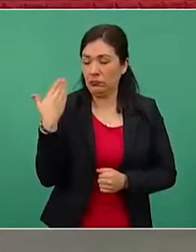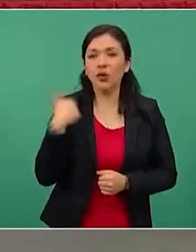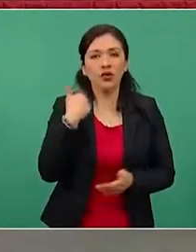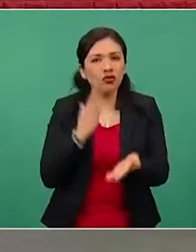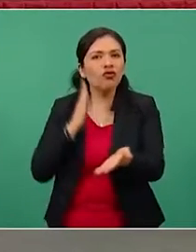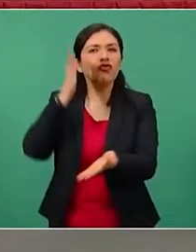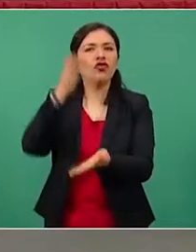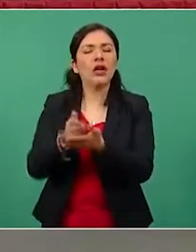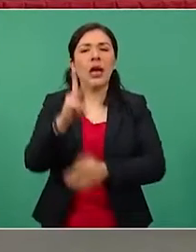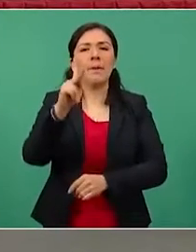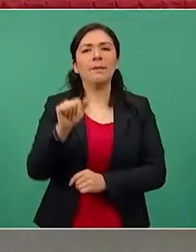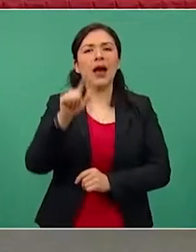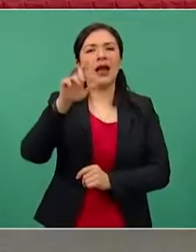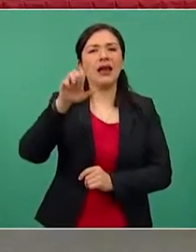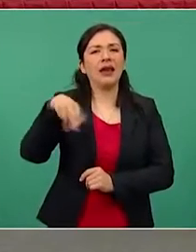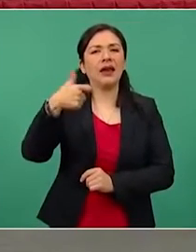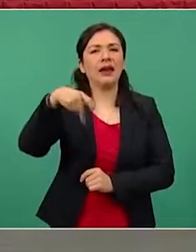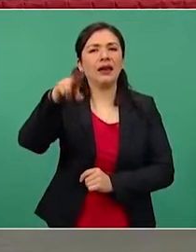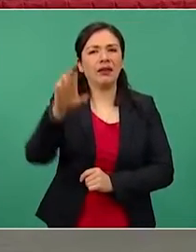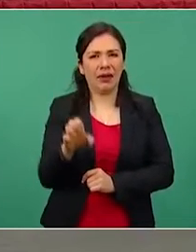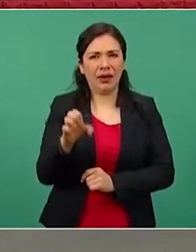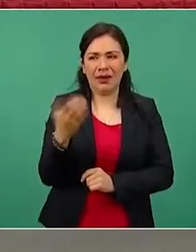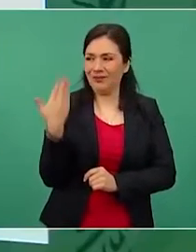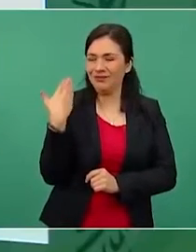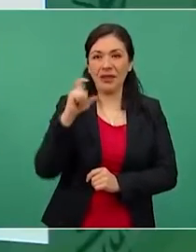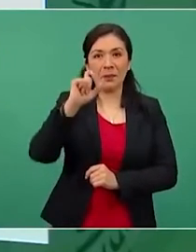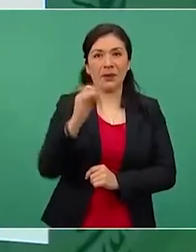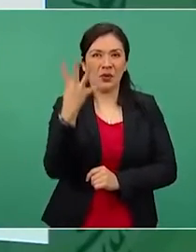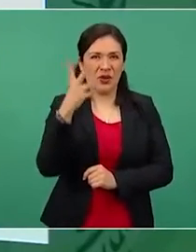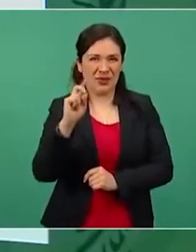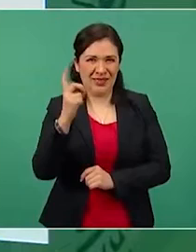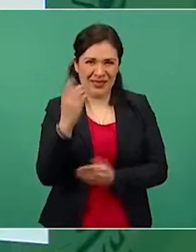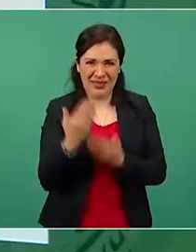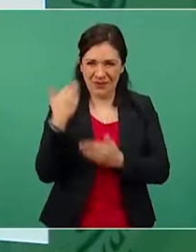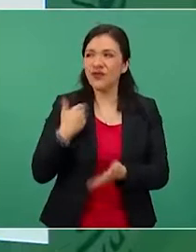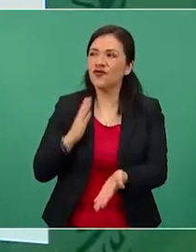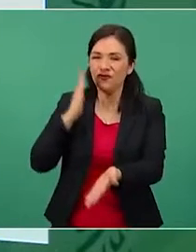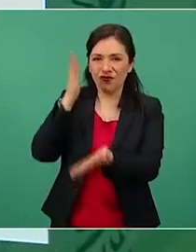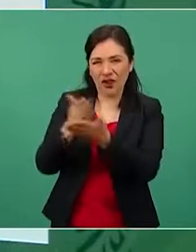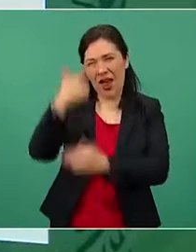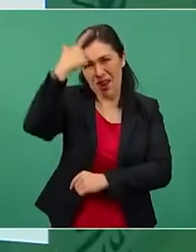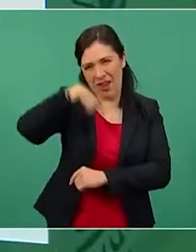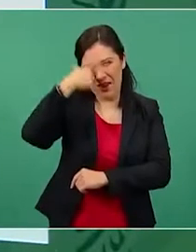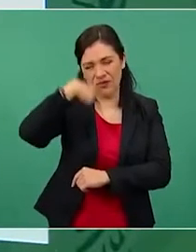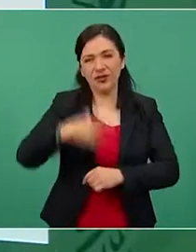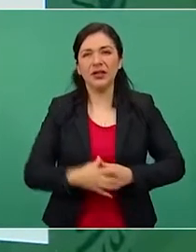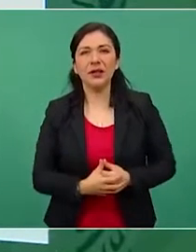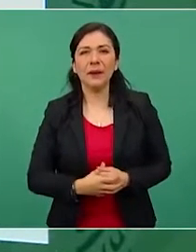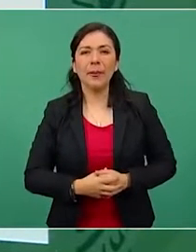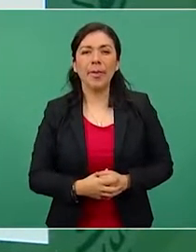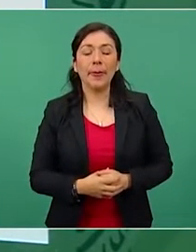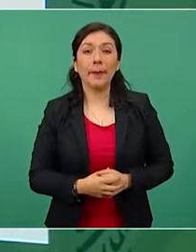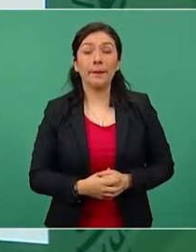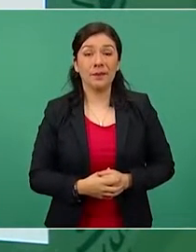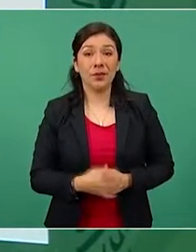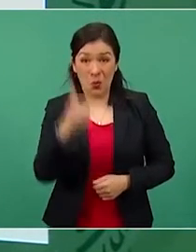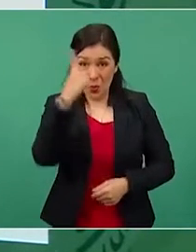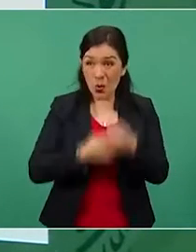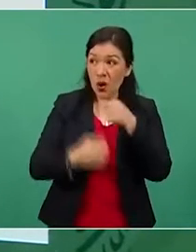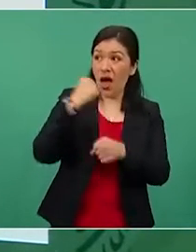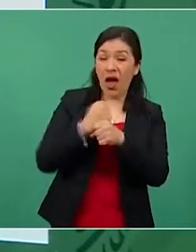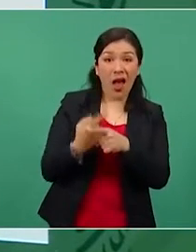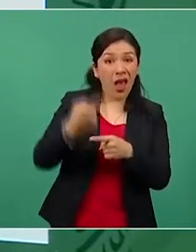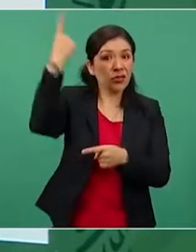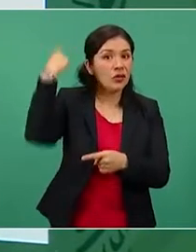estuve allá el 24, en la noche, el año pasado no fui,